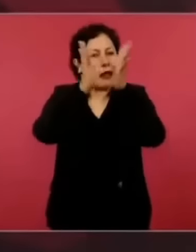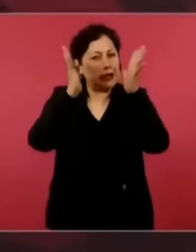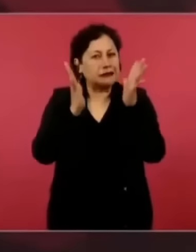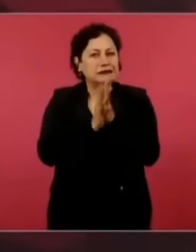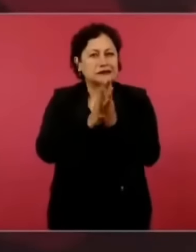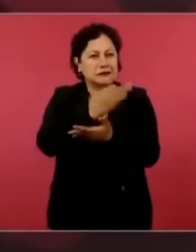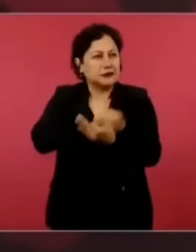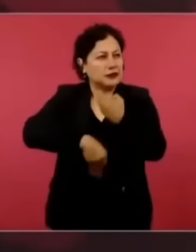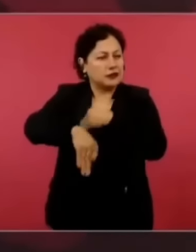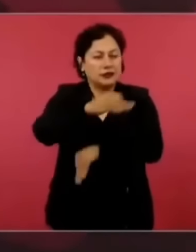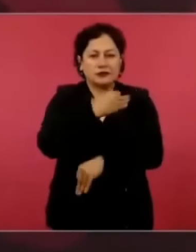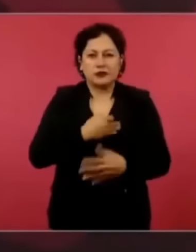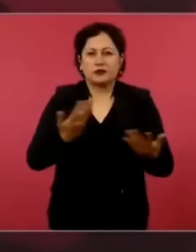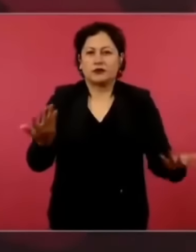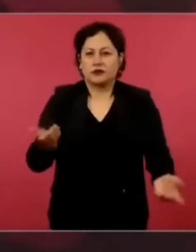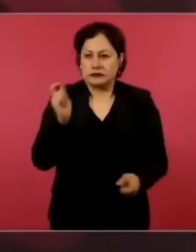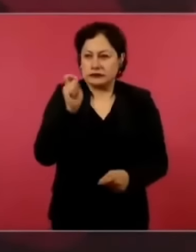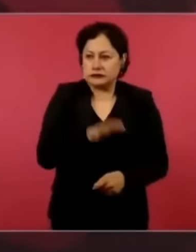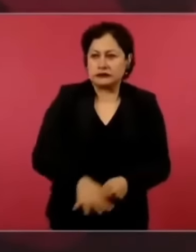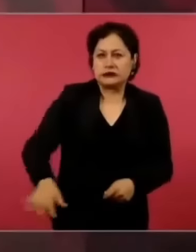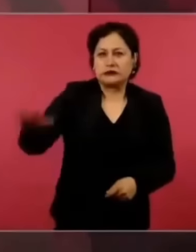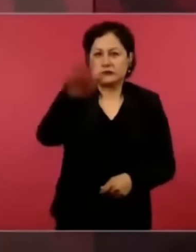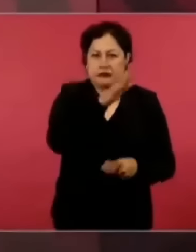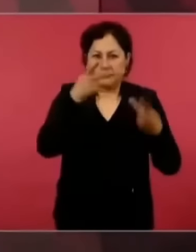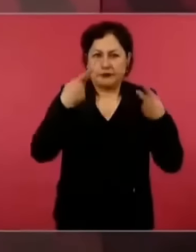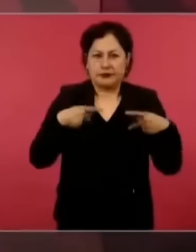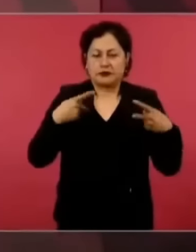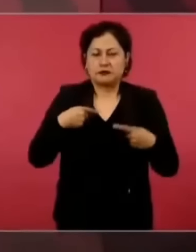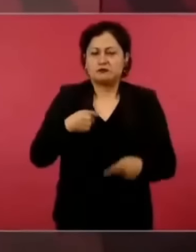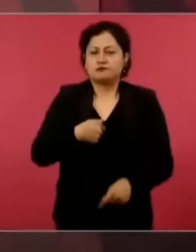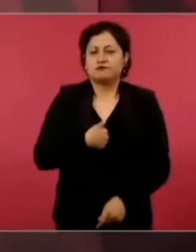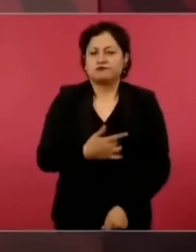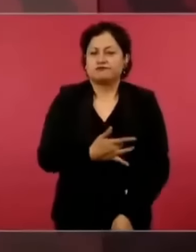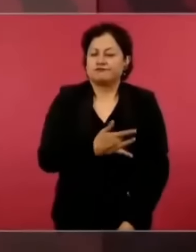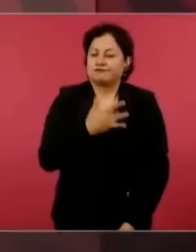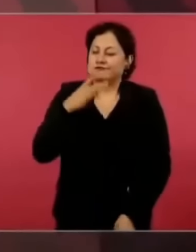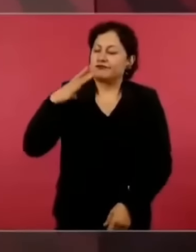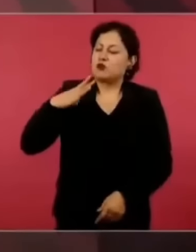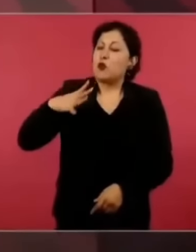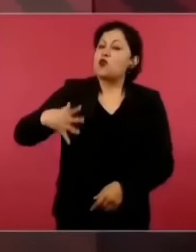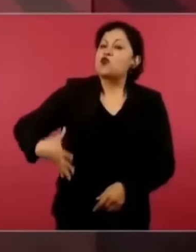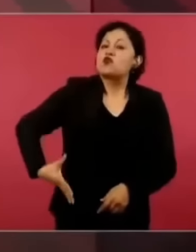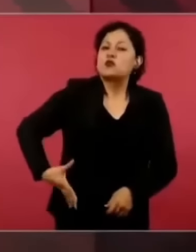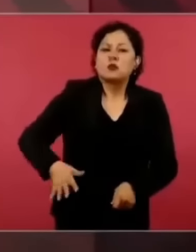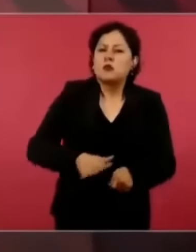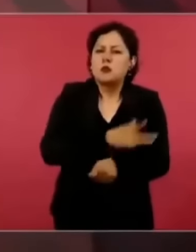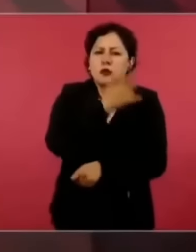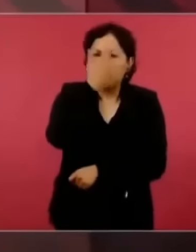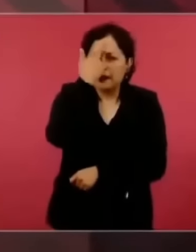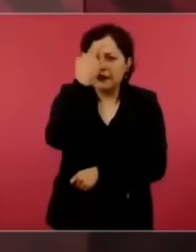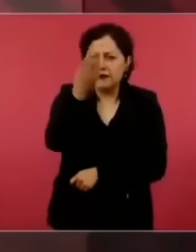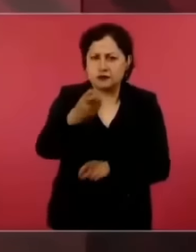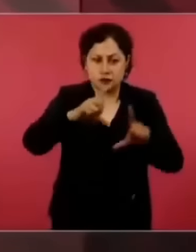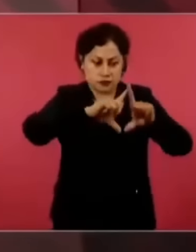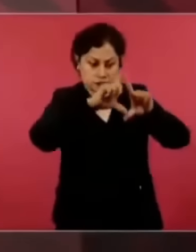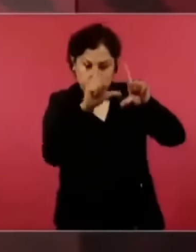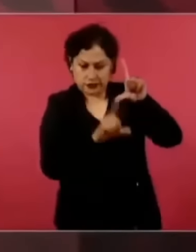oligarquía, no se gobierno